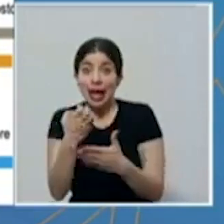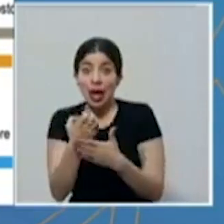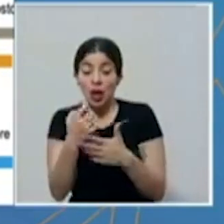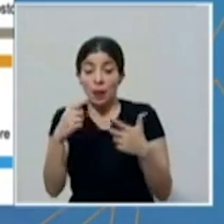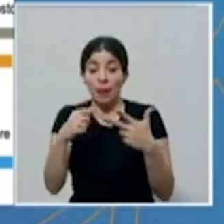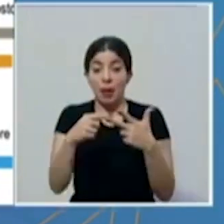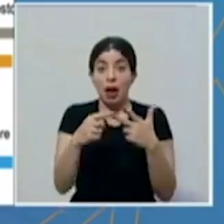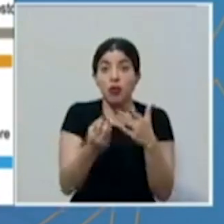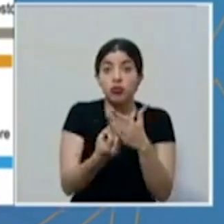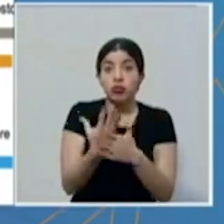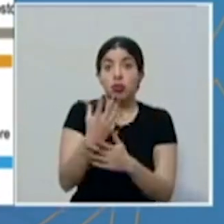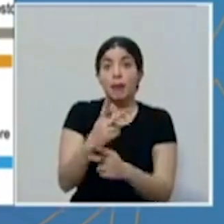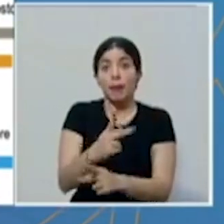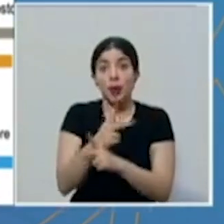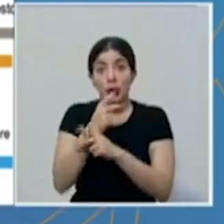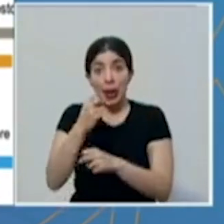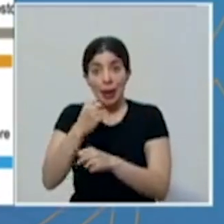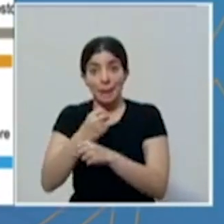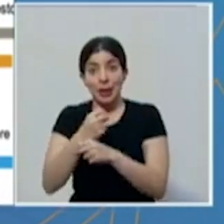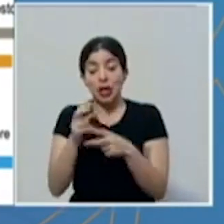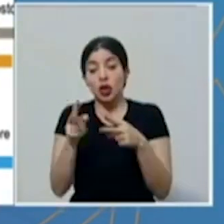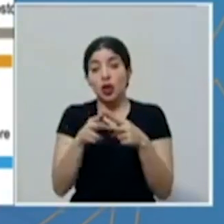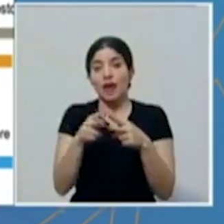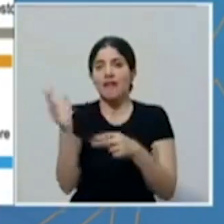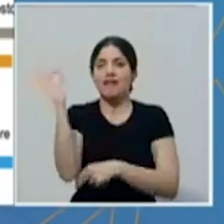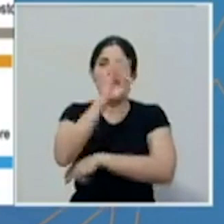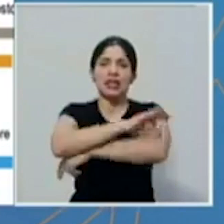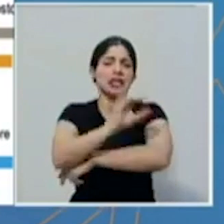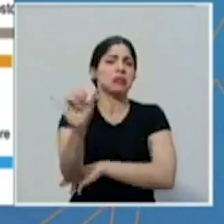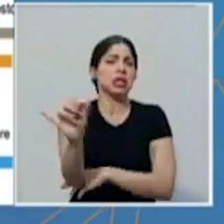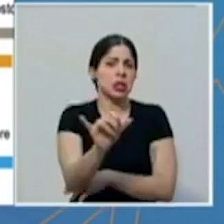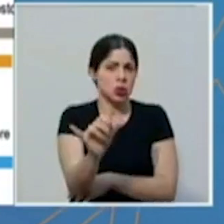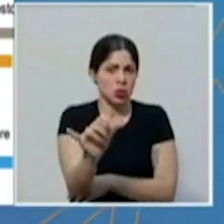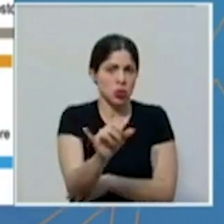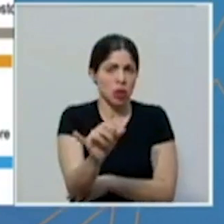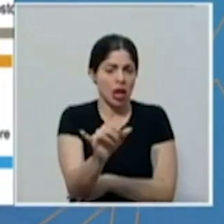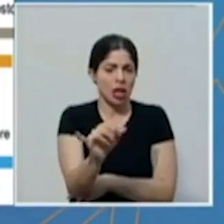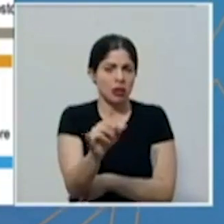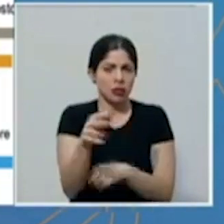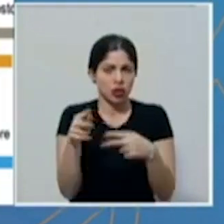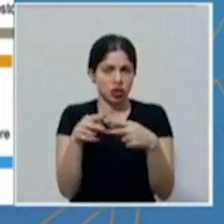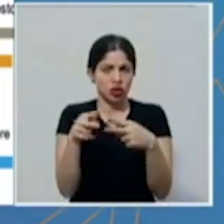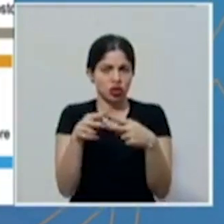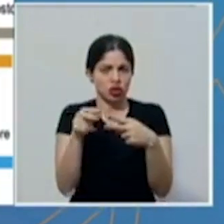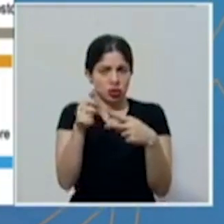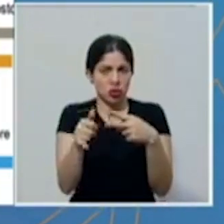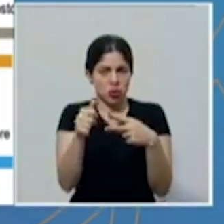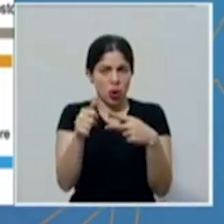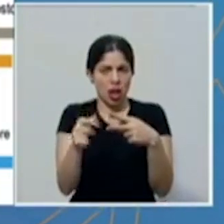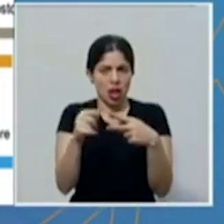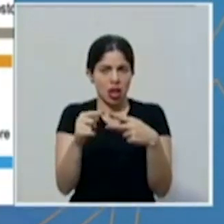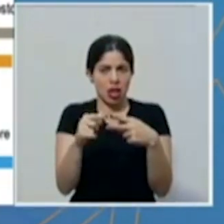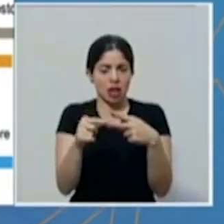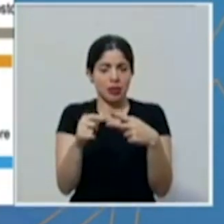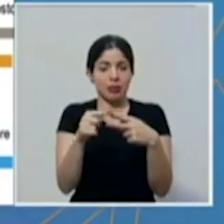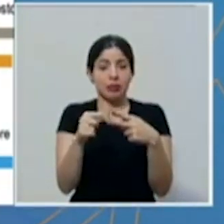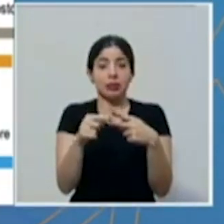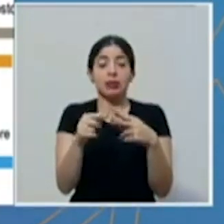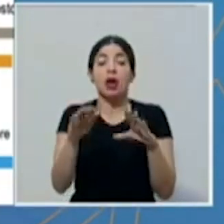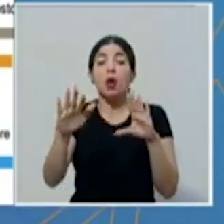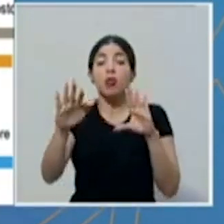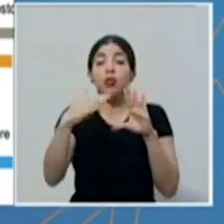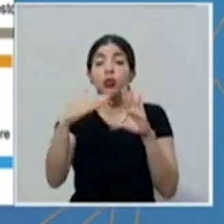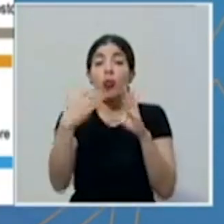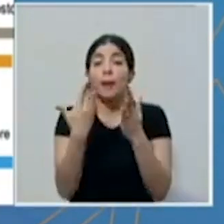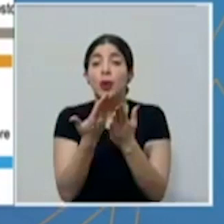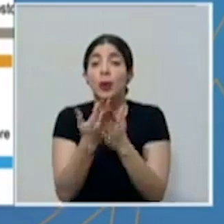creación y protección de empleos, las fechas son las mismas entre esos dos ejes. La apertura del proceso de recepción de